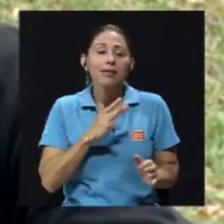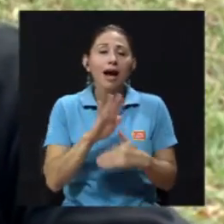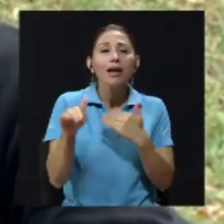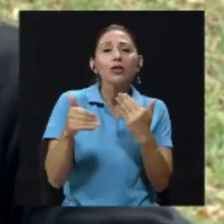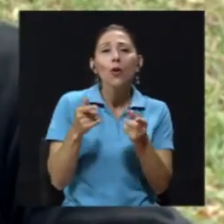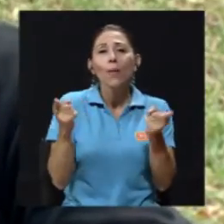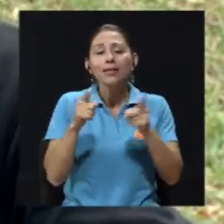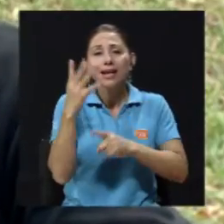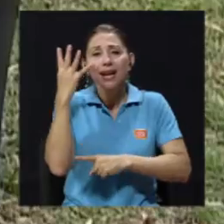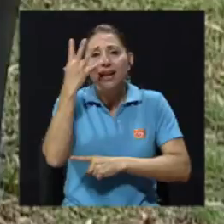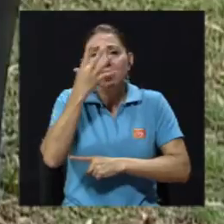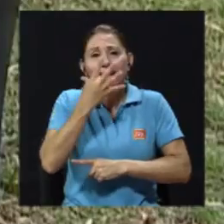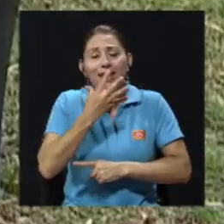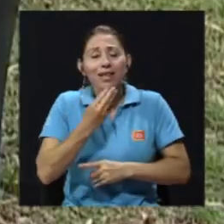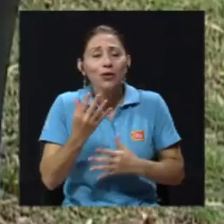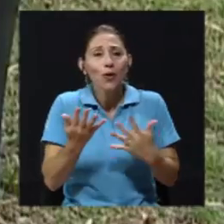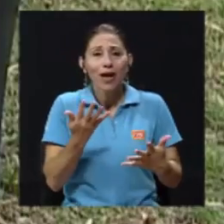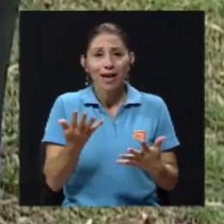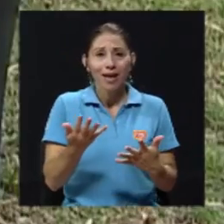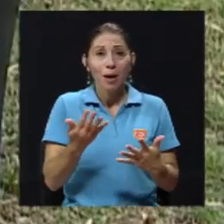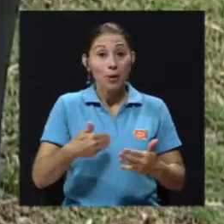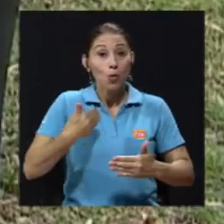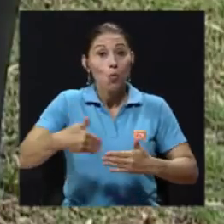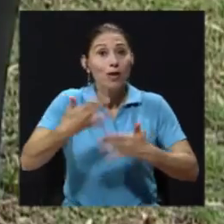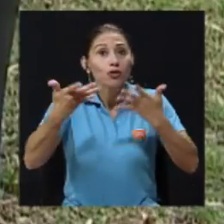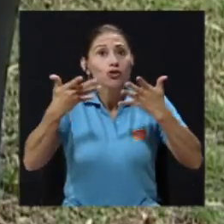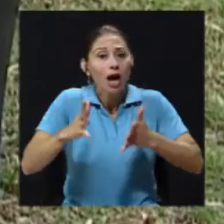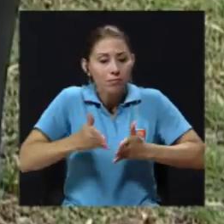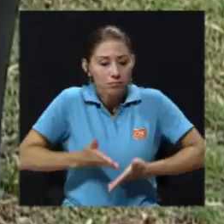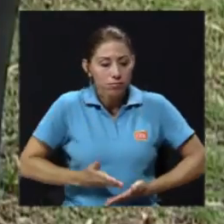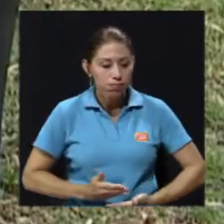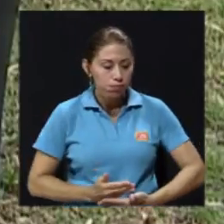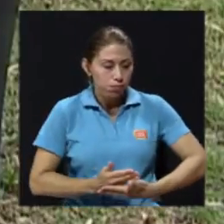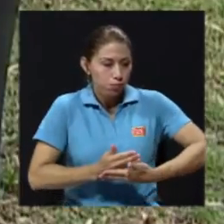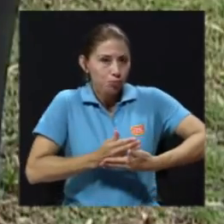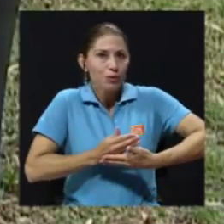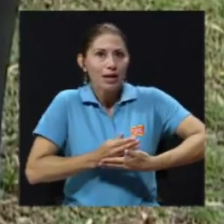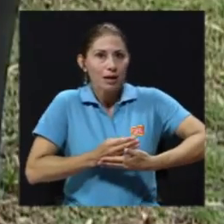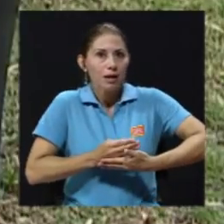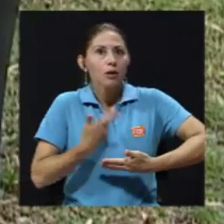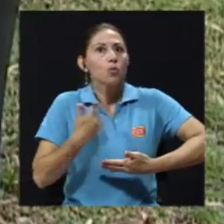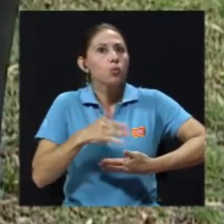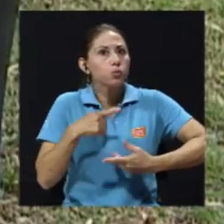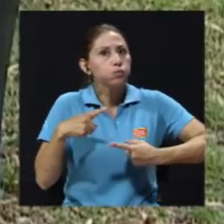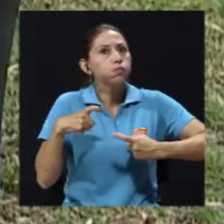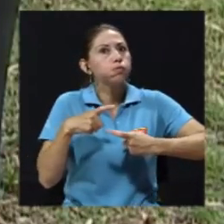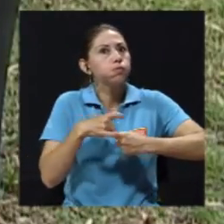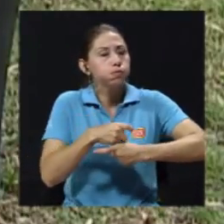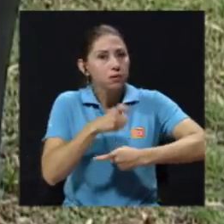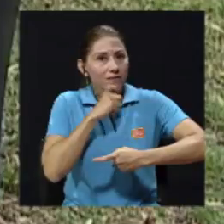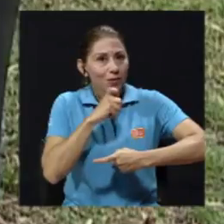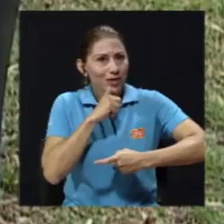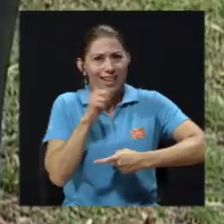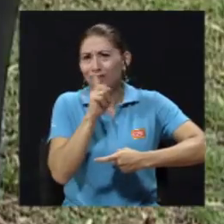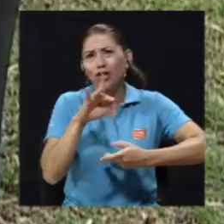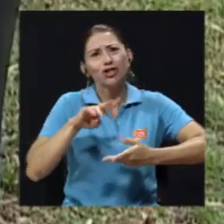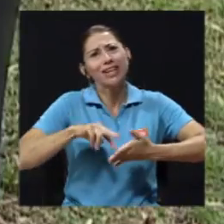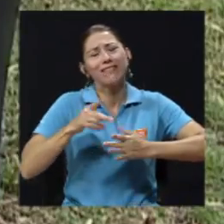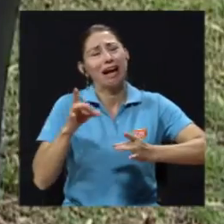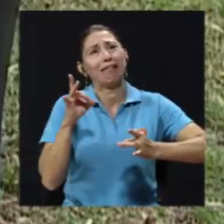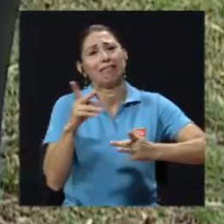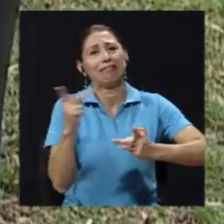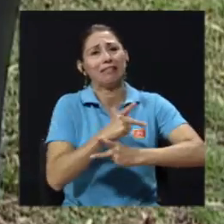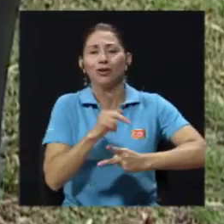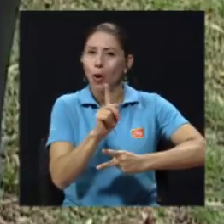a ser lindo, de que todo va a ser... Cuando se enfrenta a la realidad van a existir dificultades. No es que va a ser una tragedia, pero hay algunas